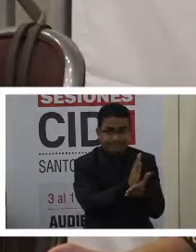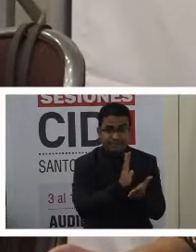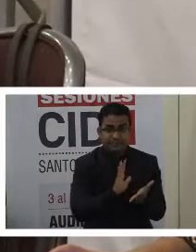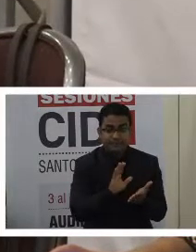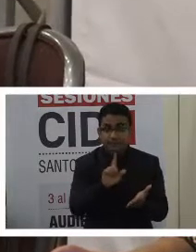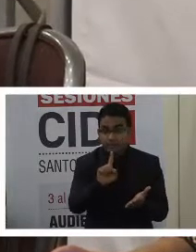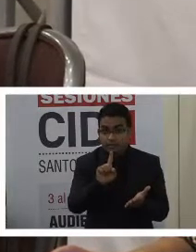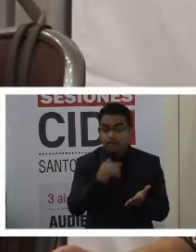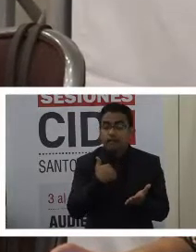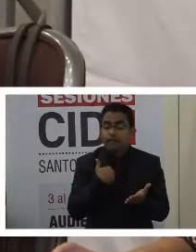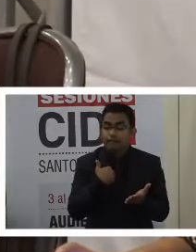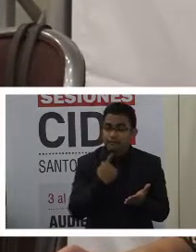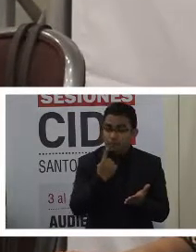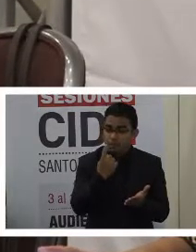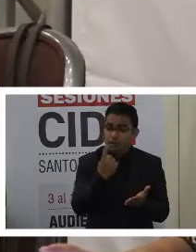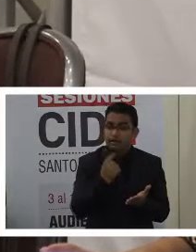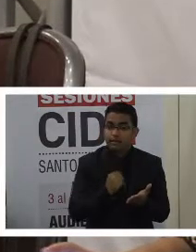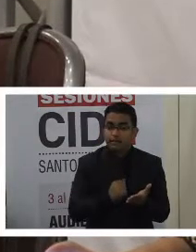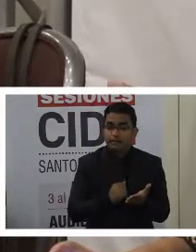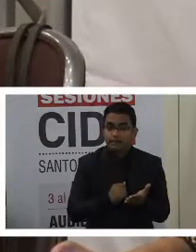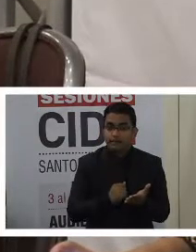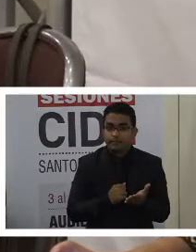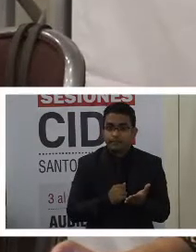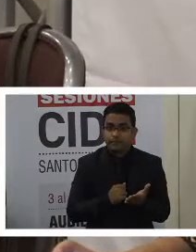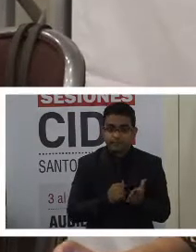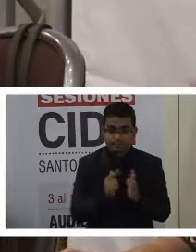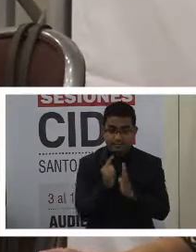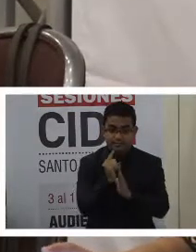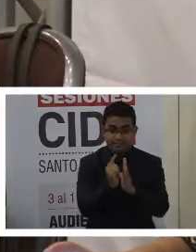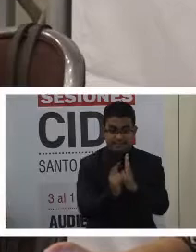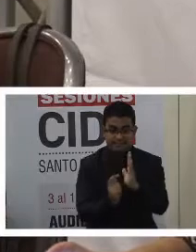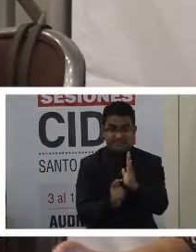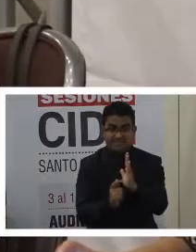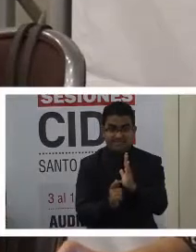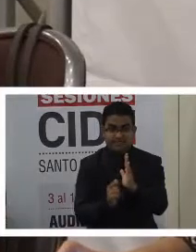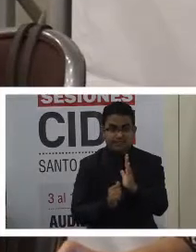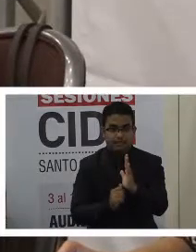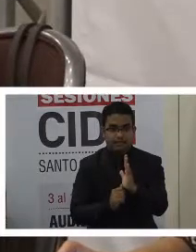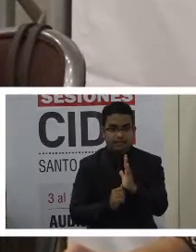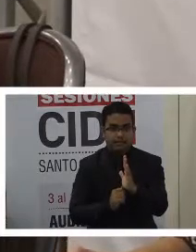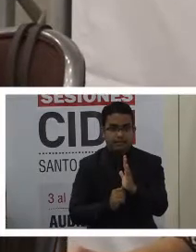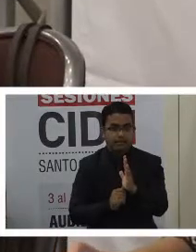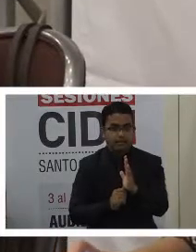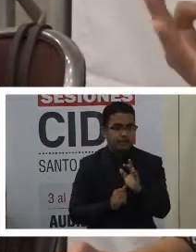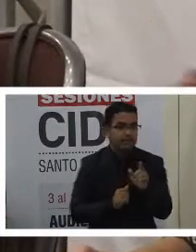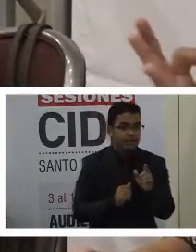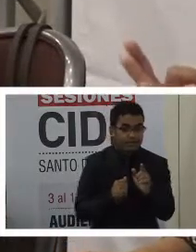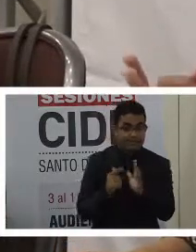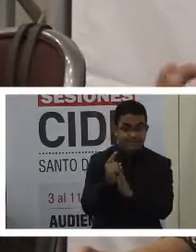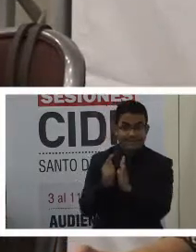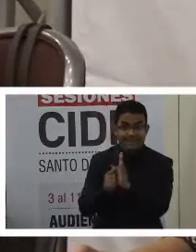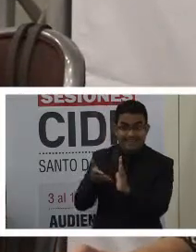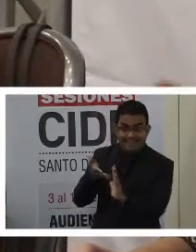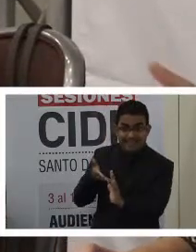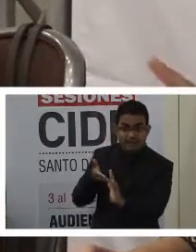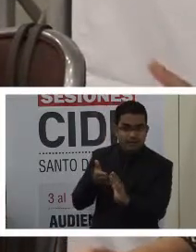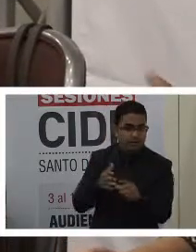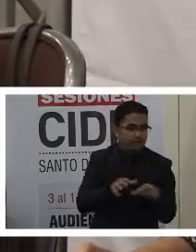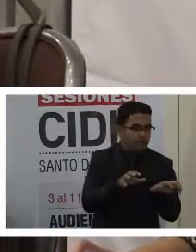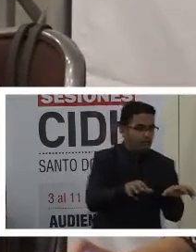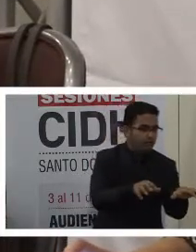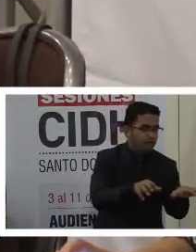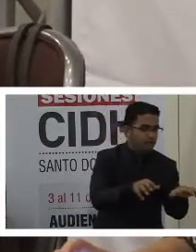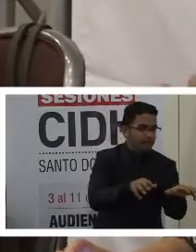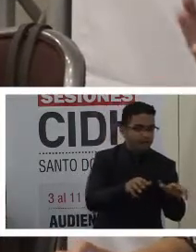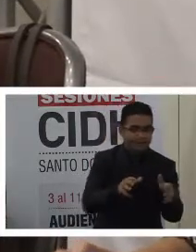una brecha entre la norma y la realidad, los hechos,